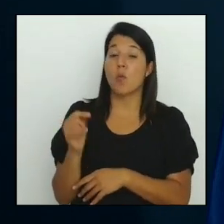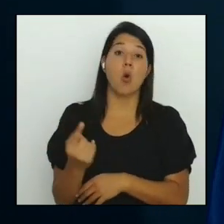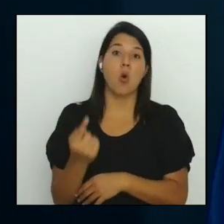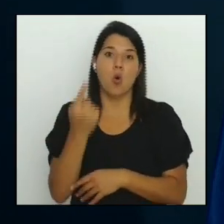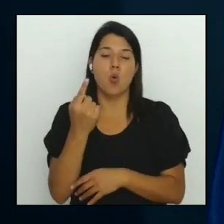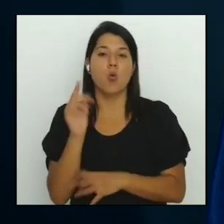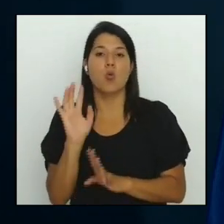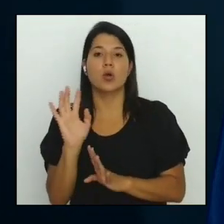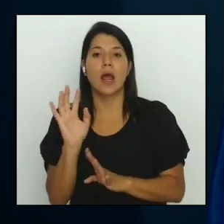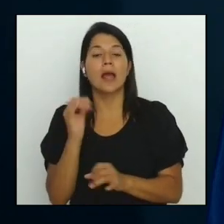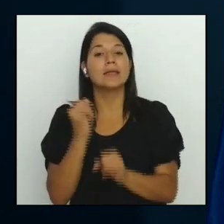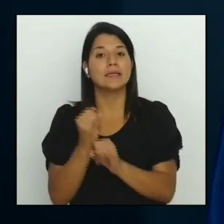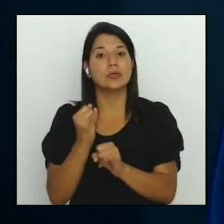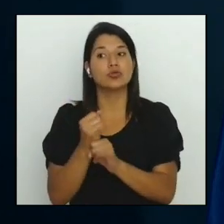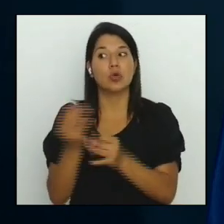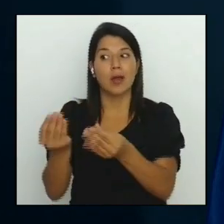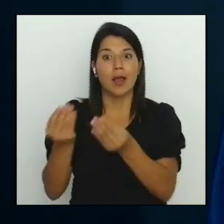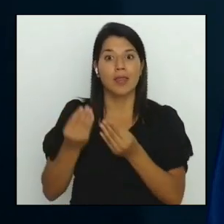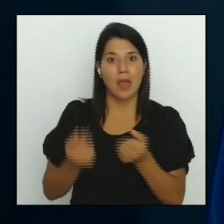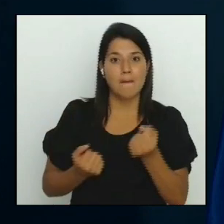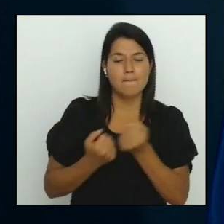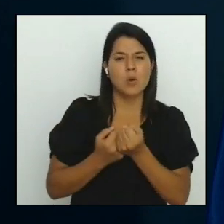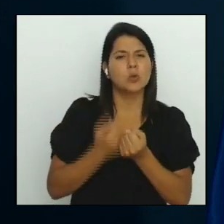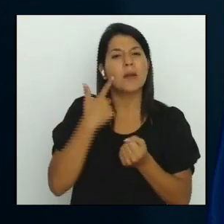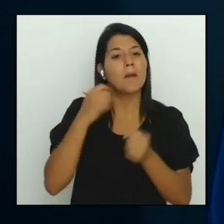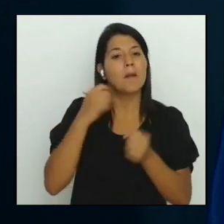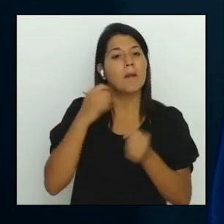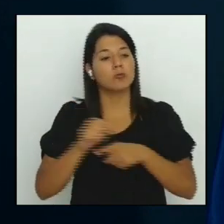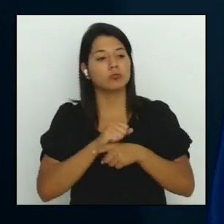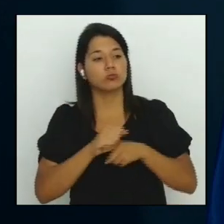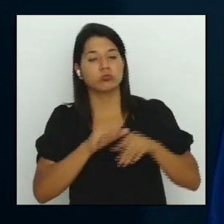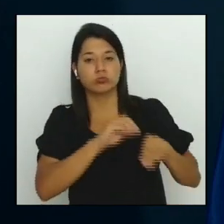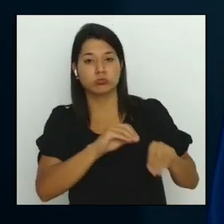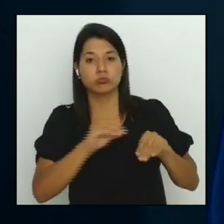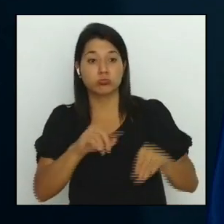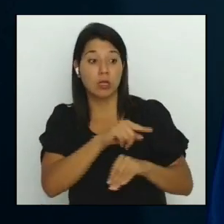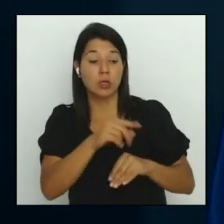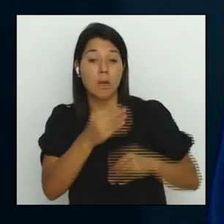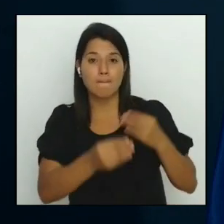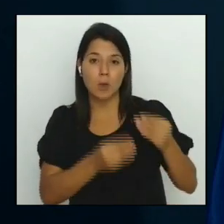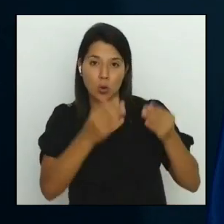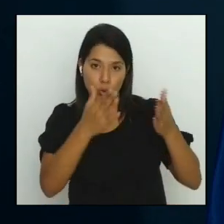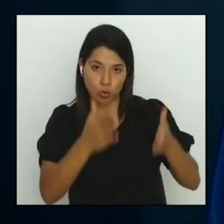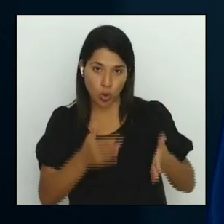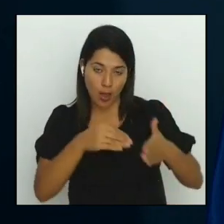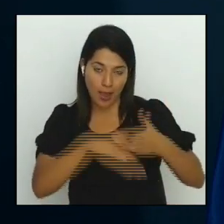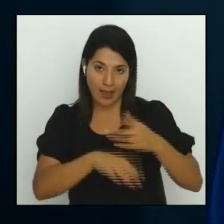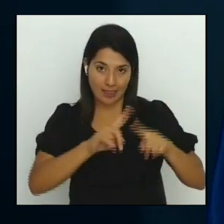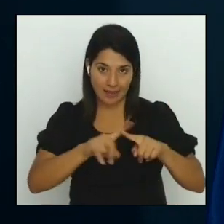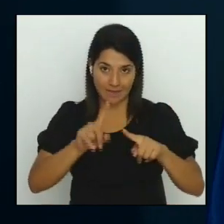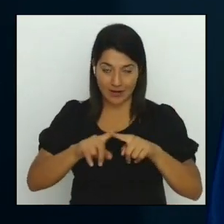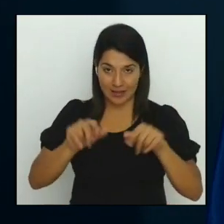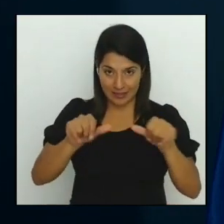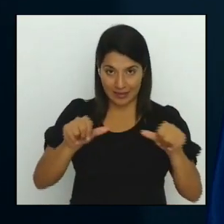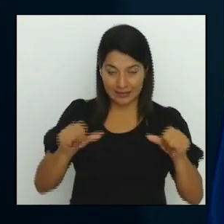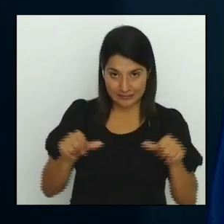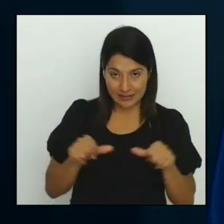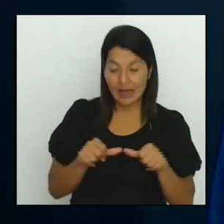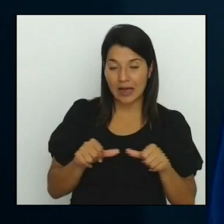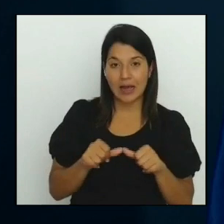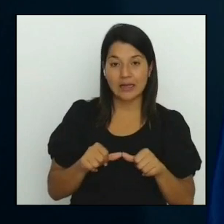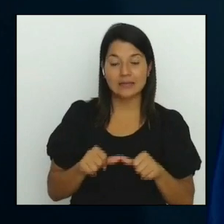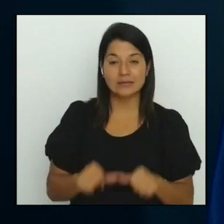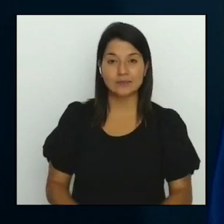apoyarnos a nosotros a capacitar a los productores en áreas distintas a la extensión agropecuaria pura y visita en las fincas